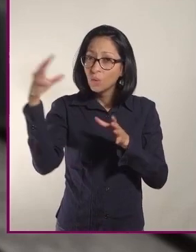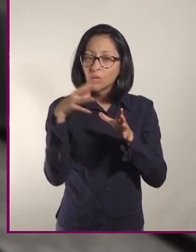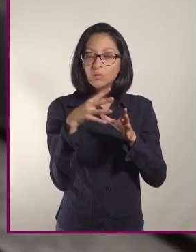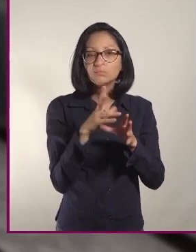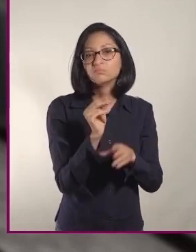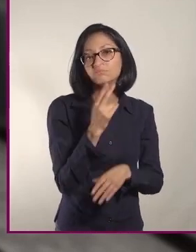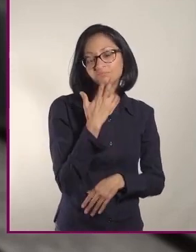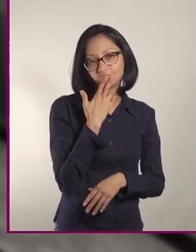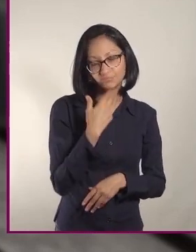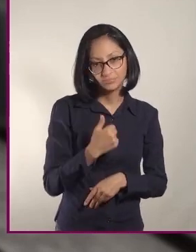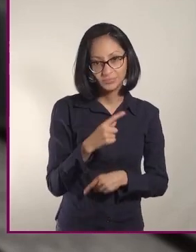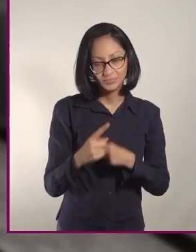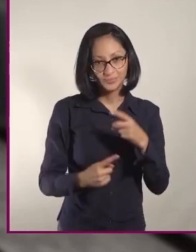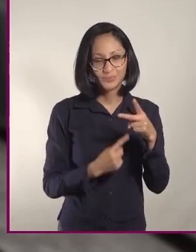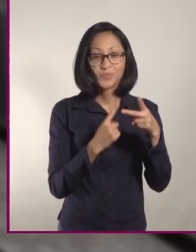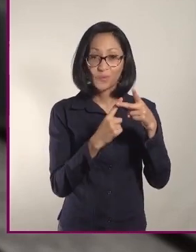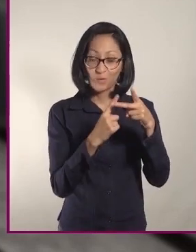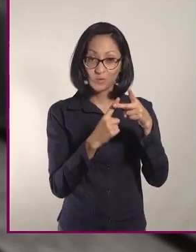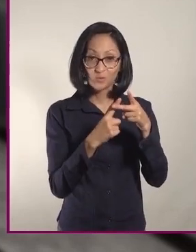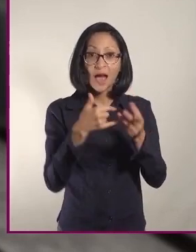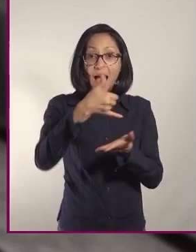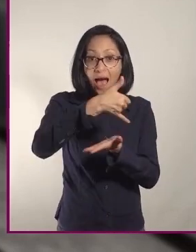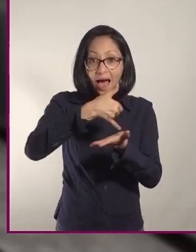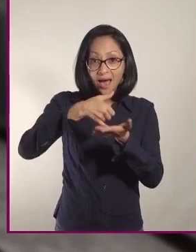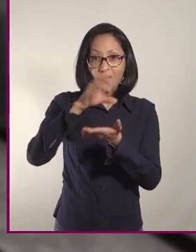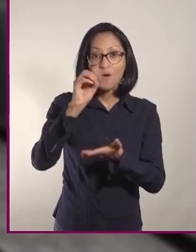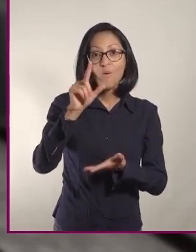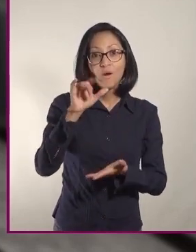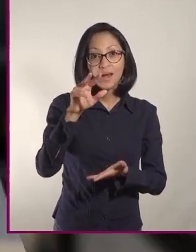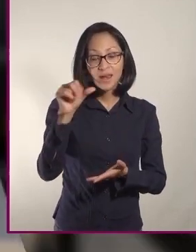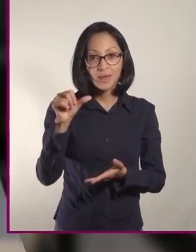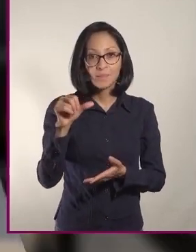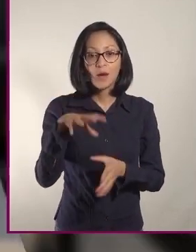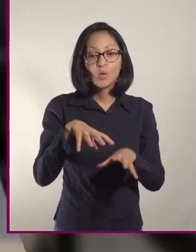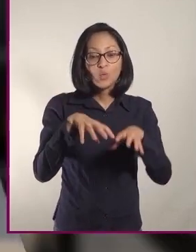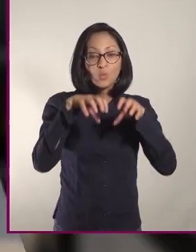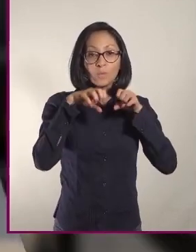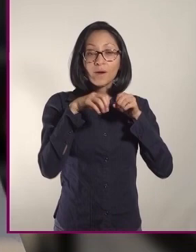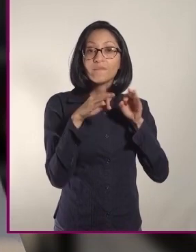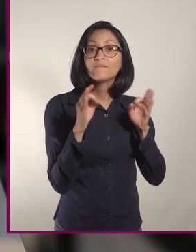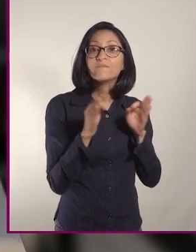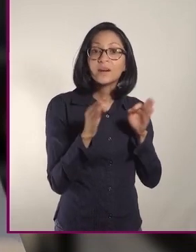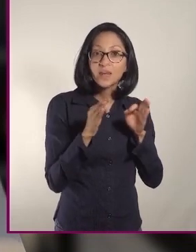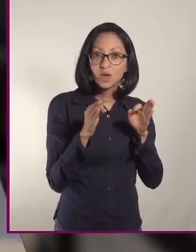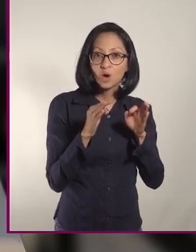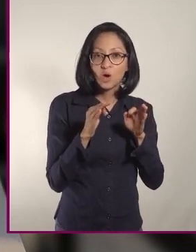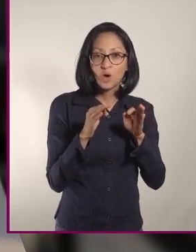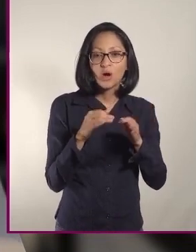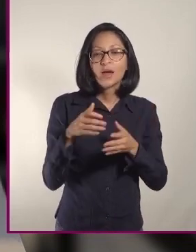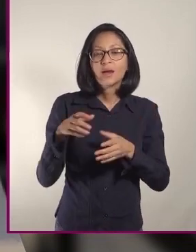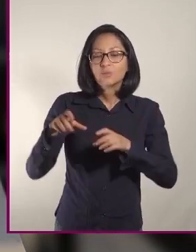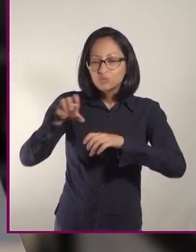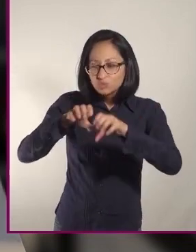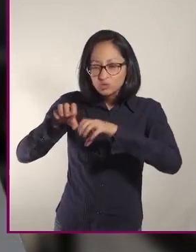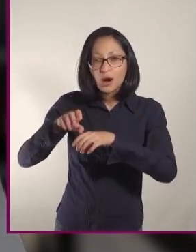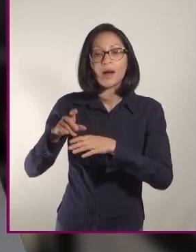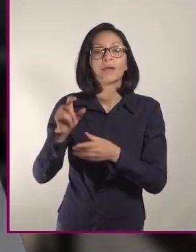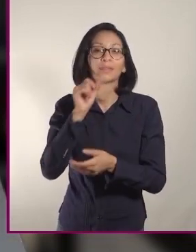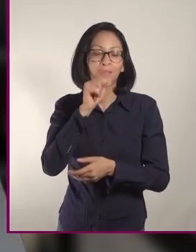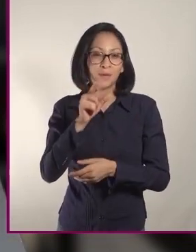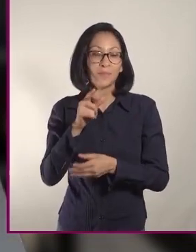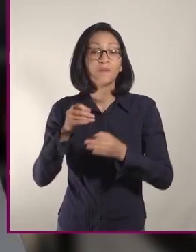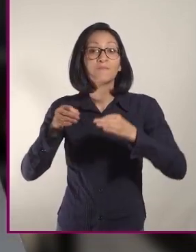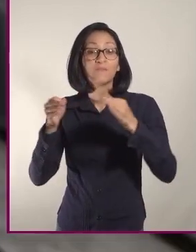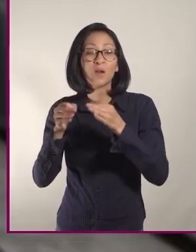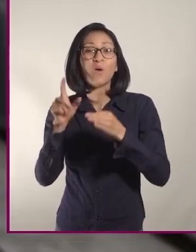2. Un buen aceite de oliva fue extraído en frío y procesado en frío. Recuerda que el calor